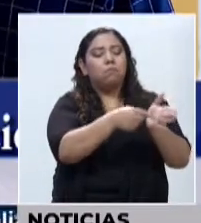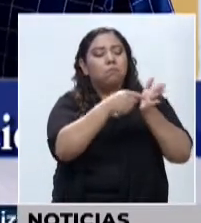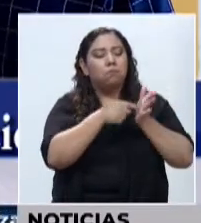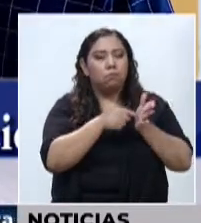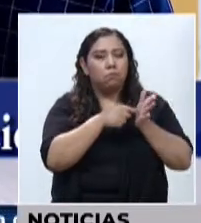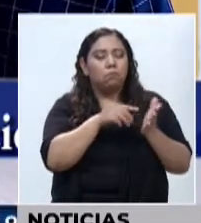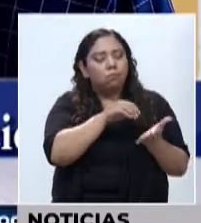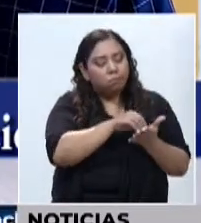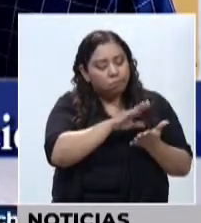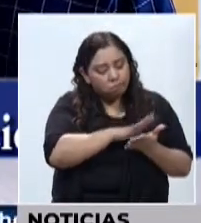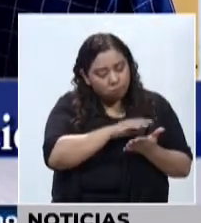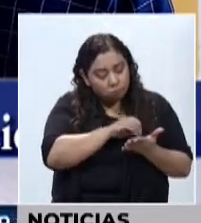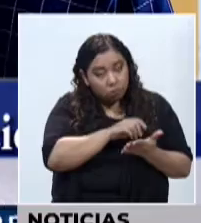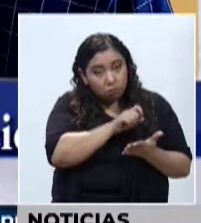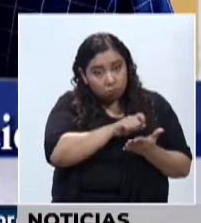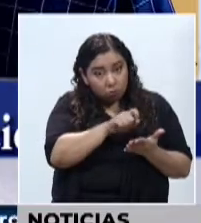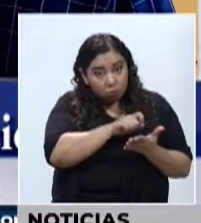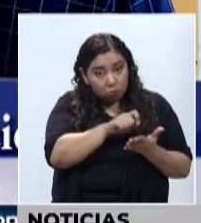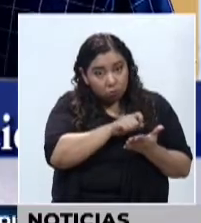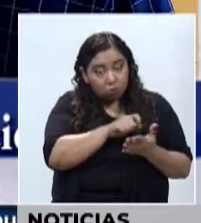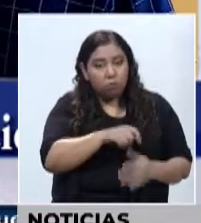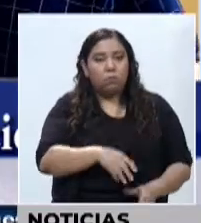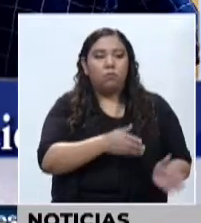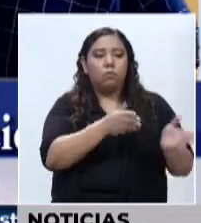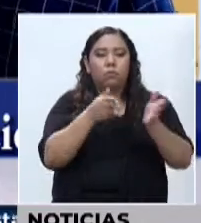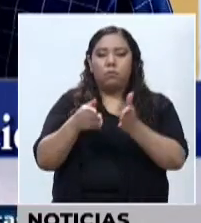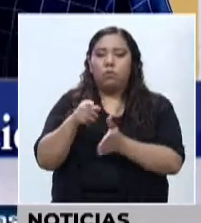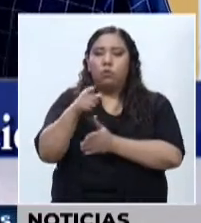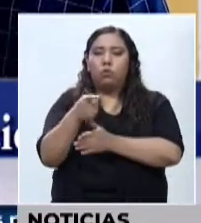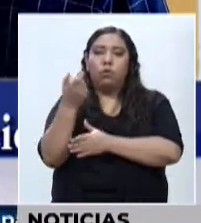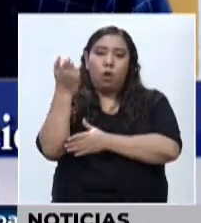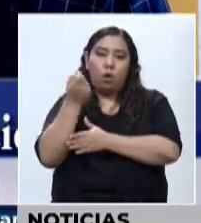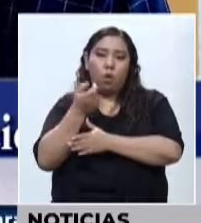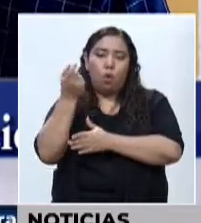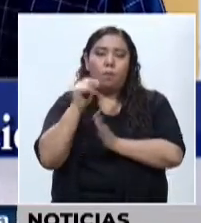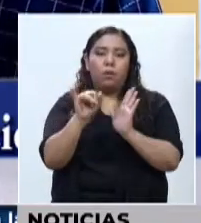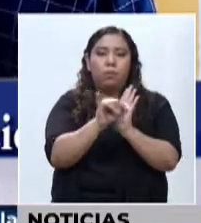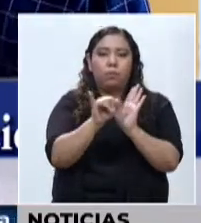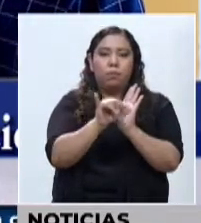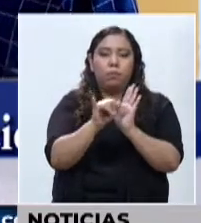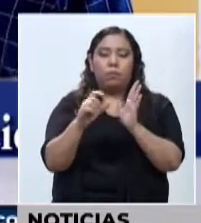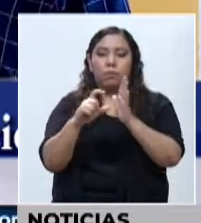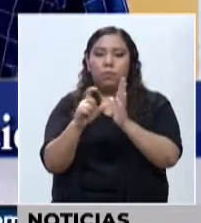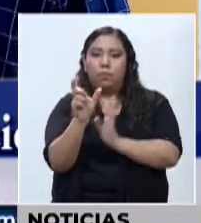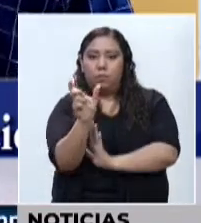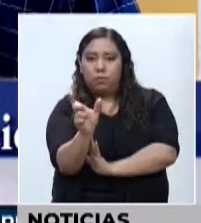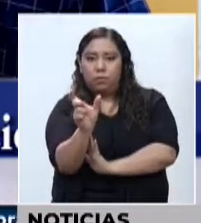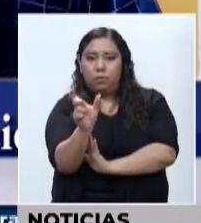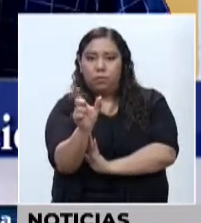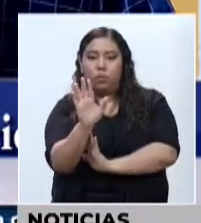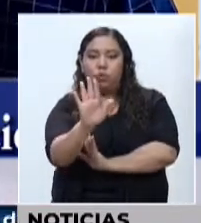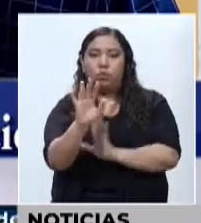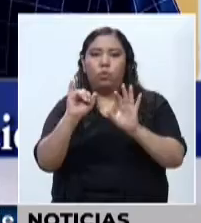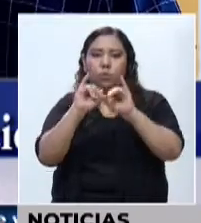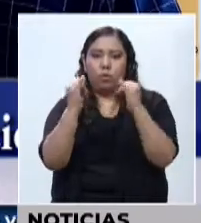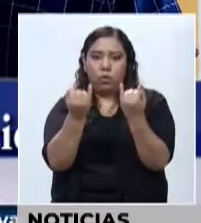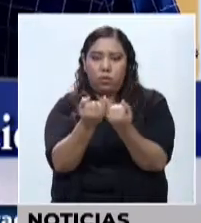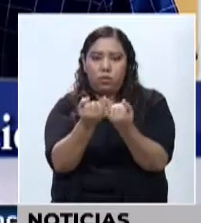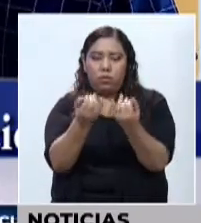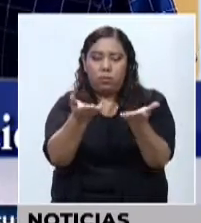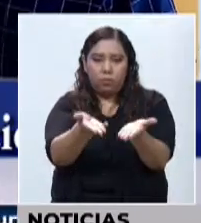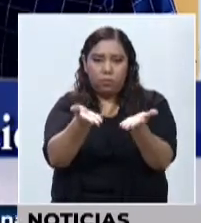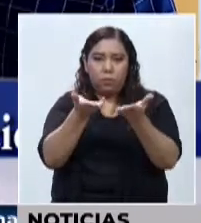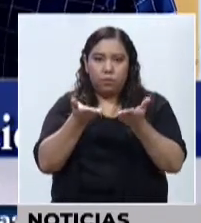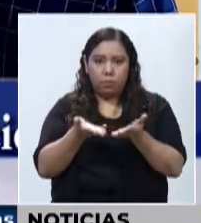los que están activos y los que son jubilados, la tarjeta de identidad y el carnet de la institución que los jubiló. Y los